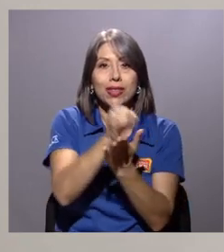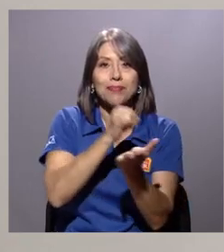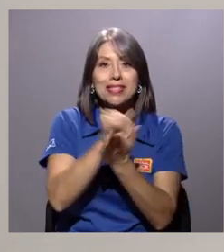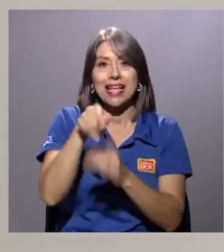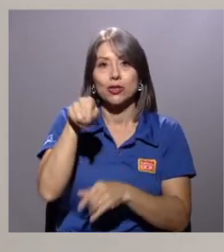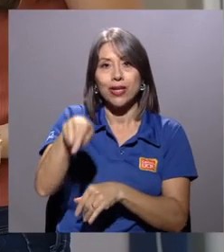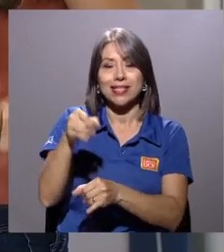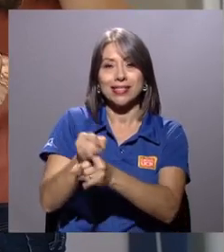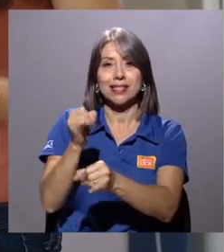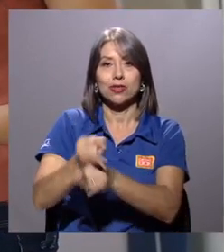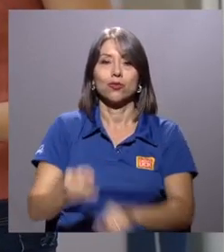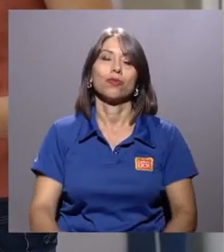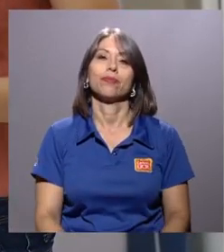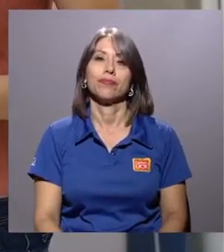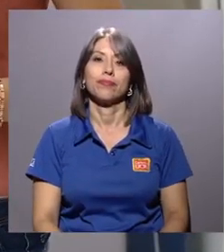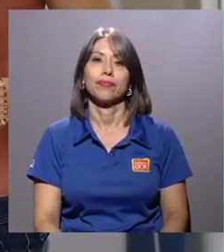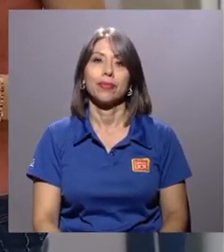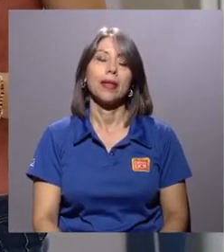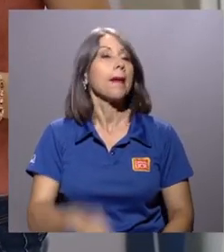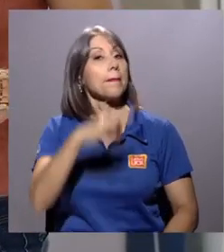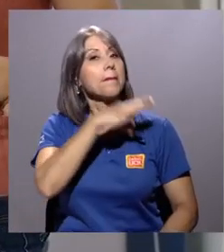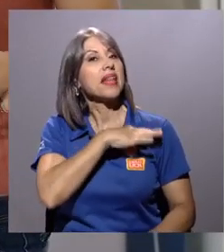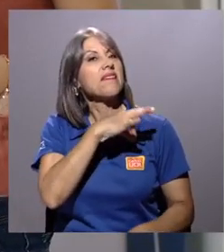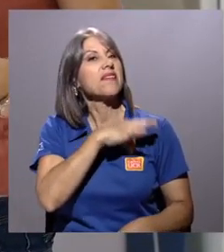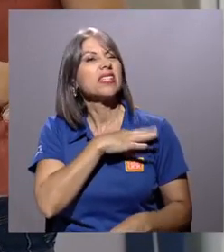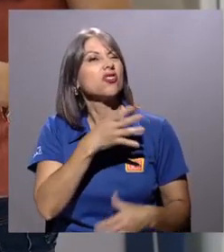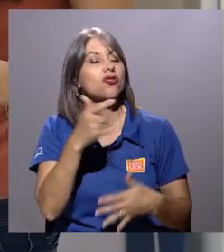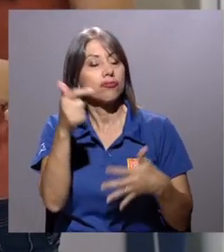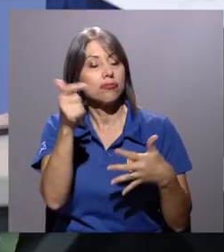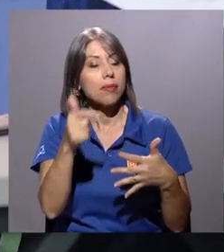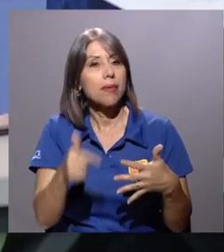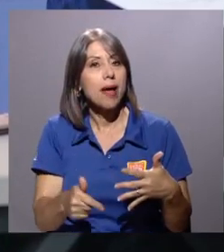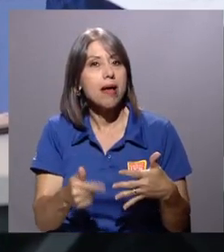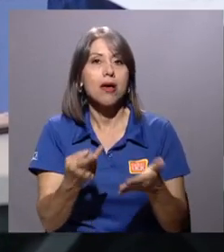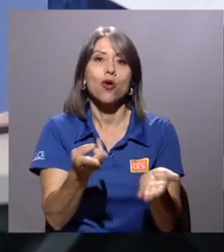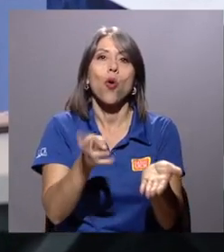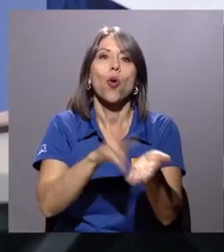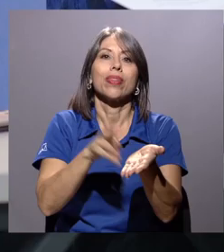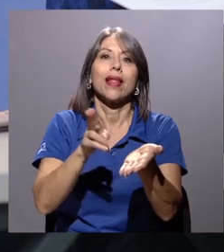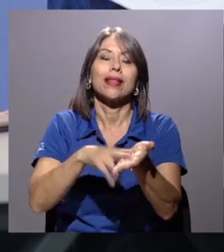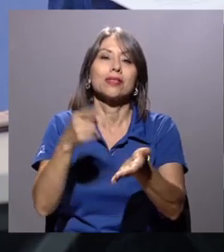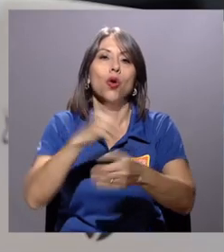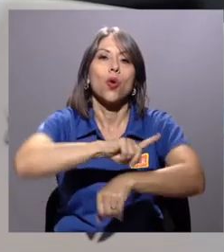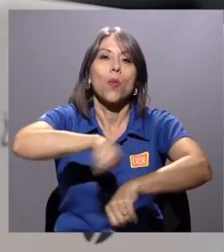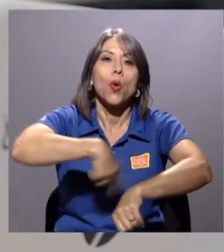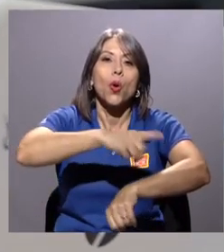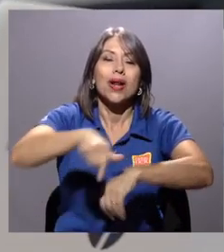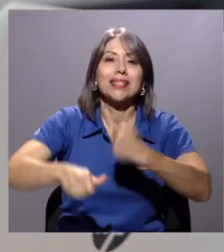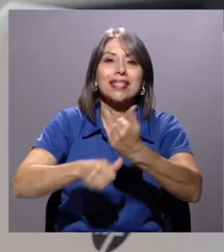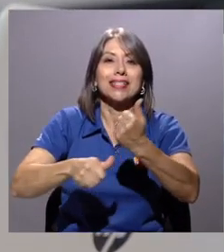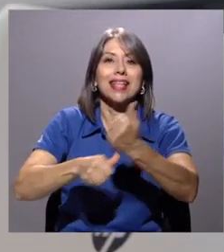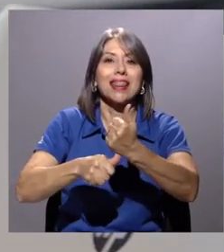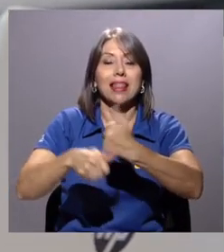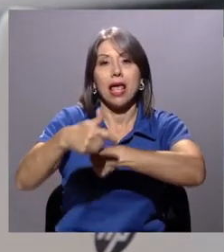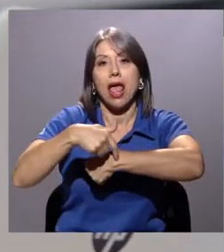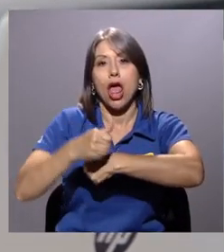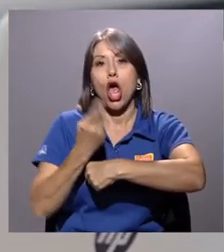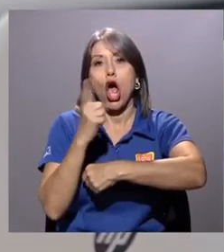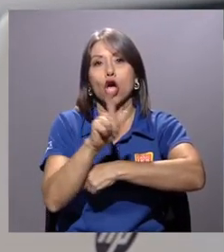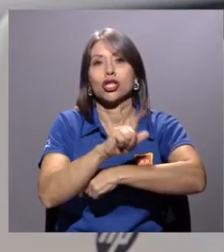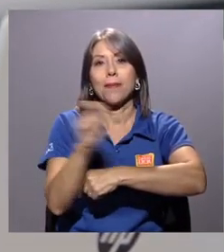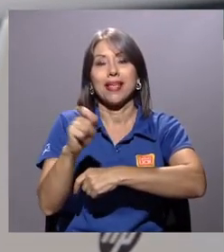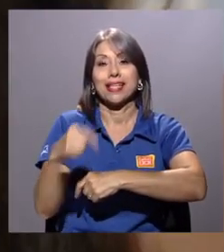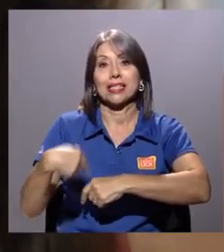este instituto. Dentro de los beneficios que se otorgan está la contratación por horas asistente durante 11 meses en el año